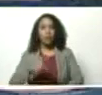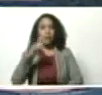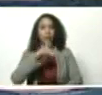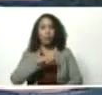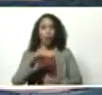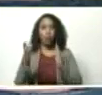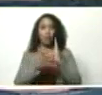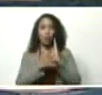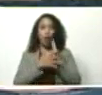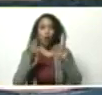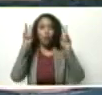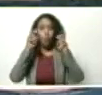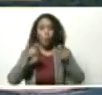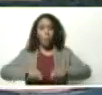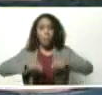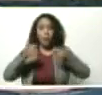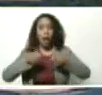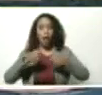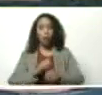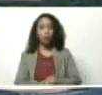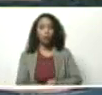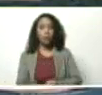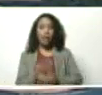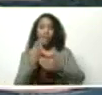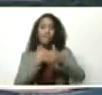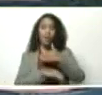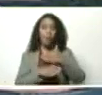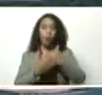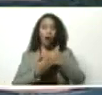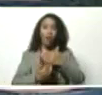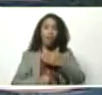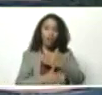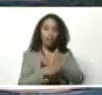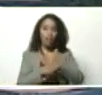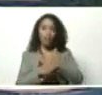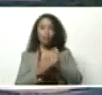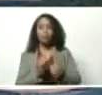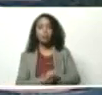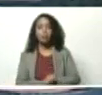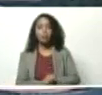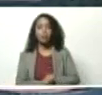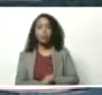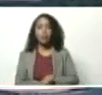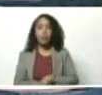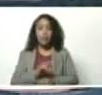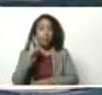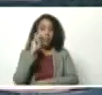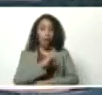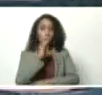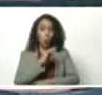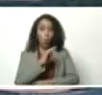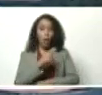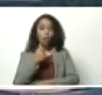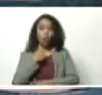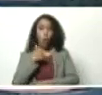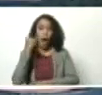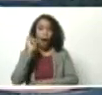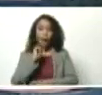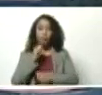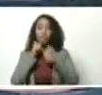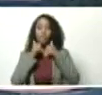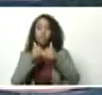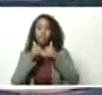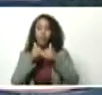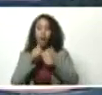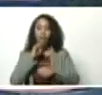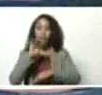necesitamos nuevos mercados. Y vamos a avanzar, vamos a avanzar. Y a partir del lunes tengo la buena noticia que ya se va